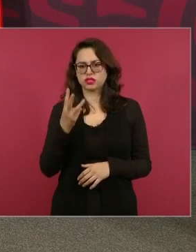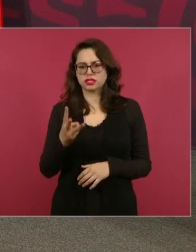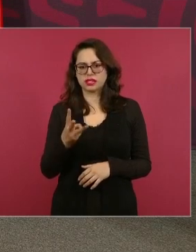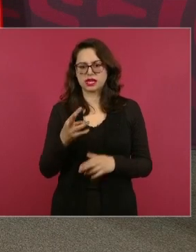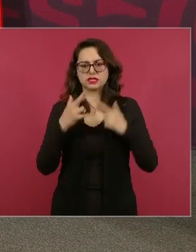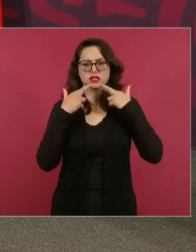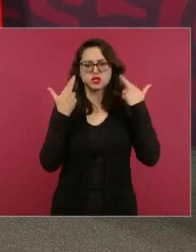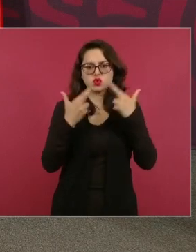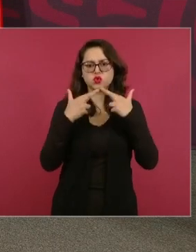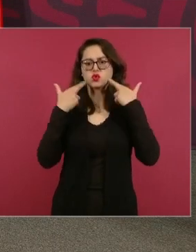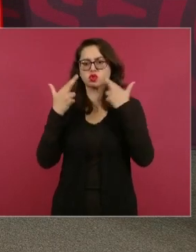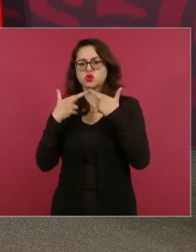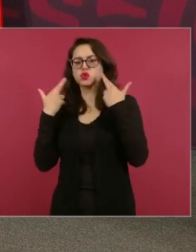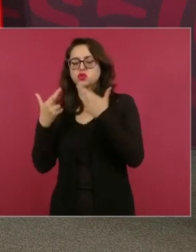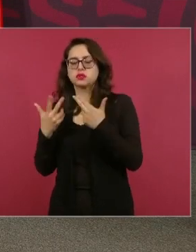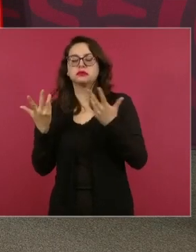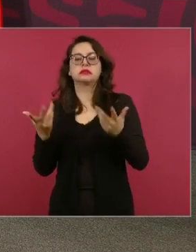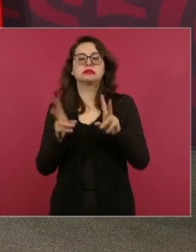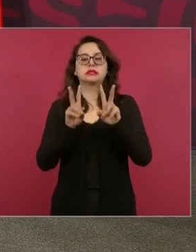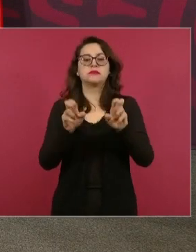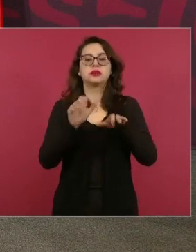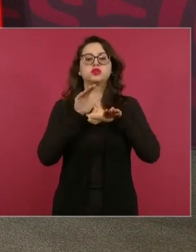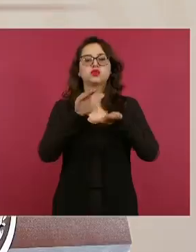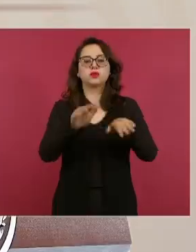temas relacionados con la migración